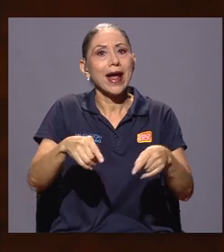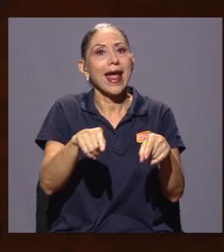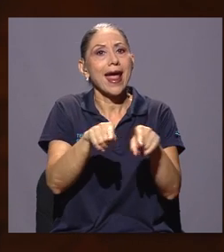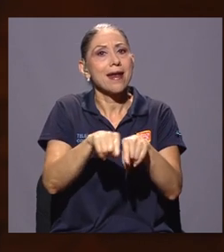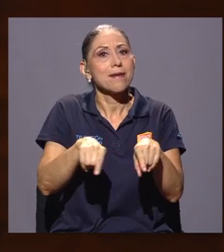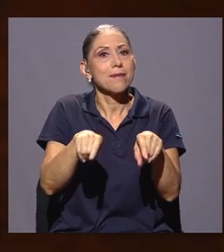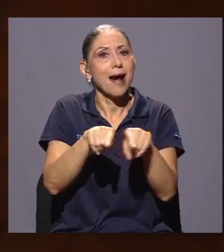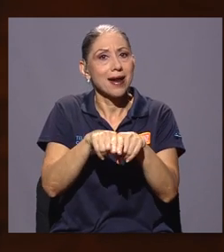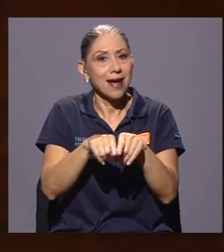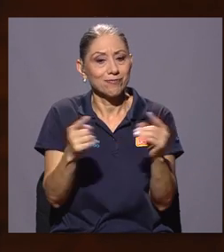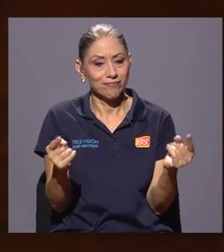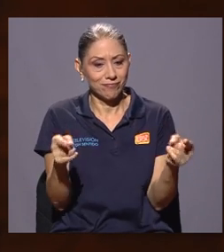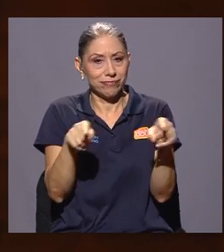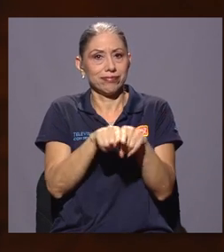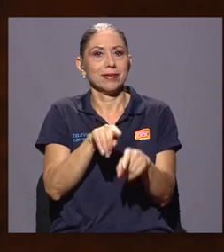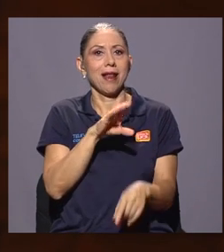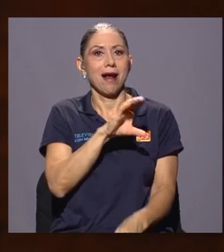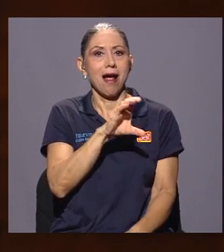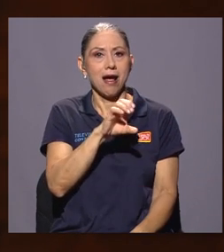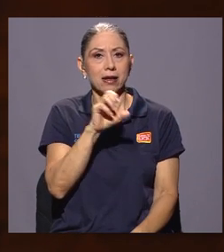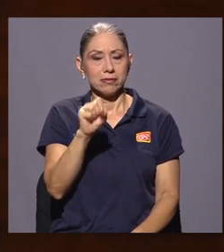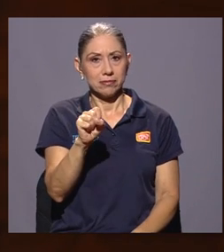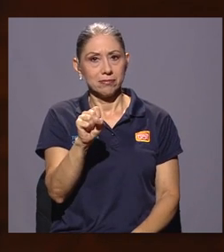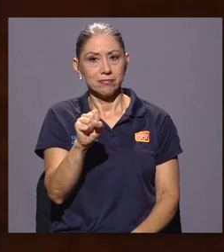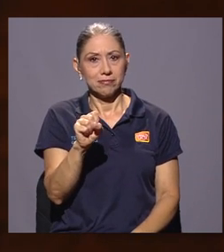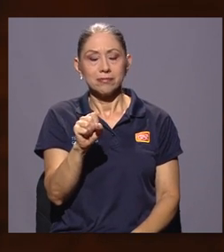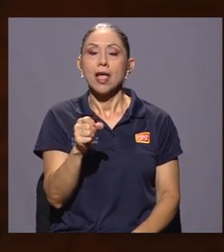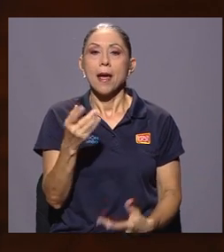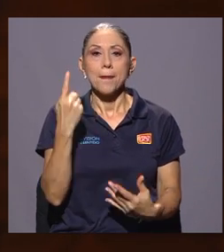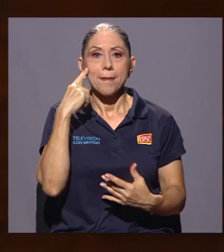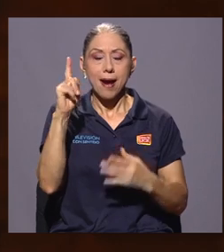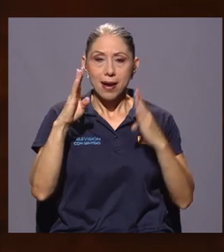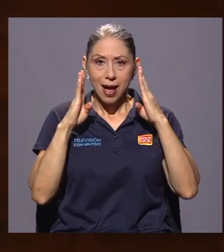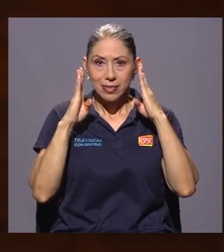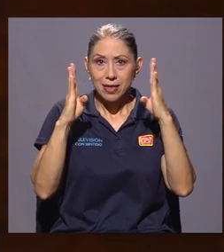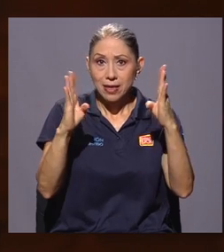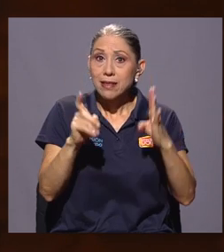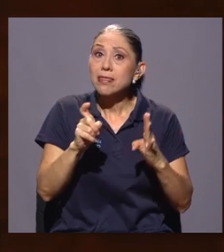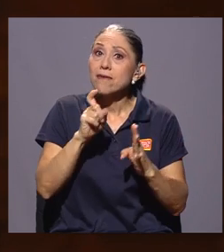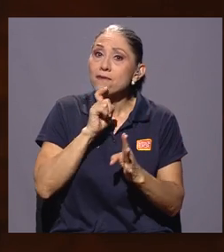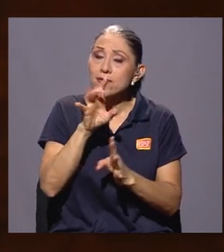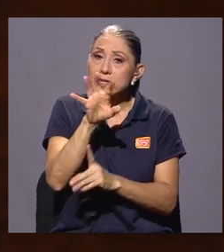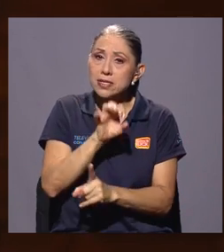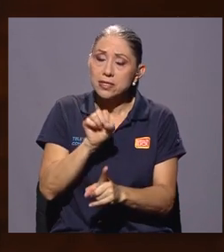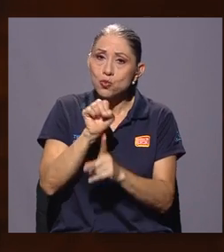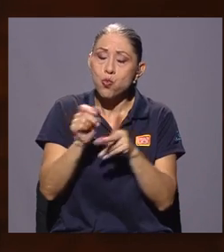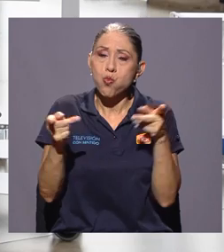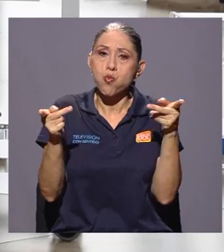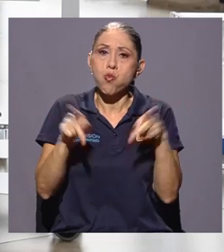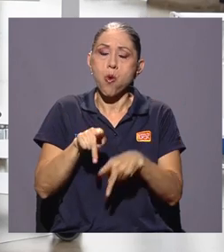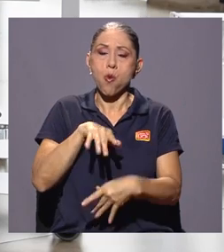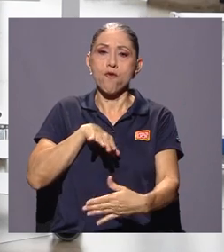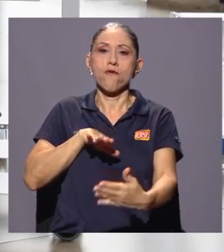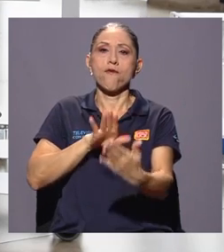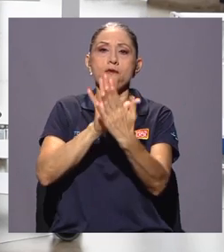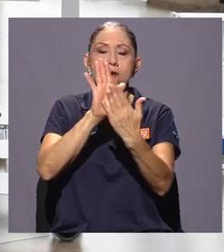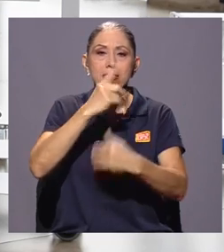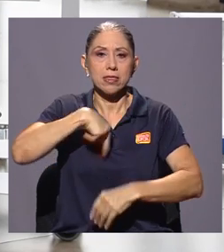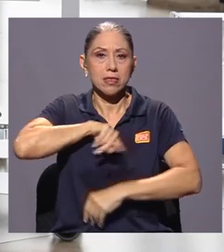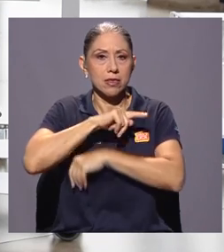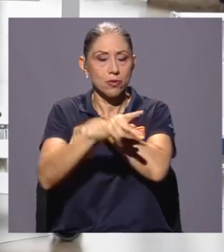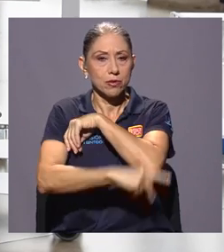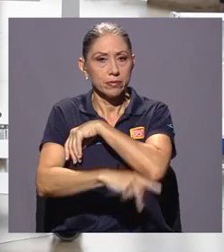hermana de la caja costarricense del Seguro Social para atender esta difícil situación que enfrenta